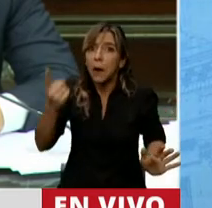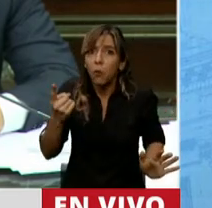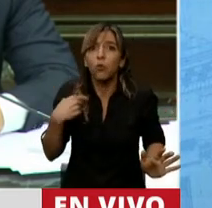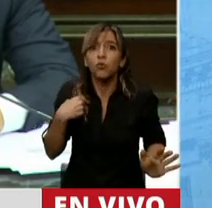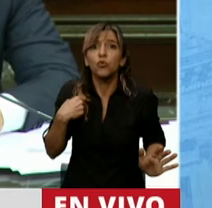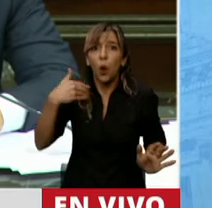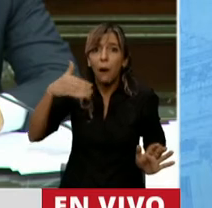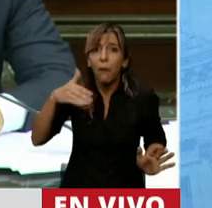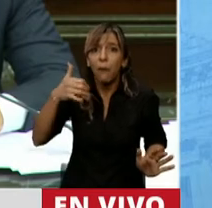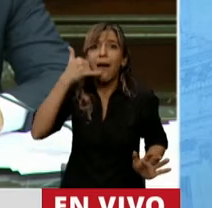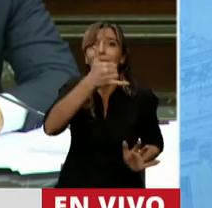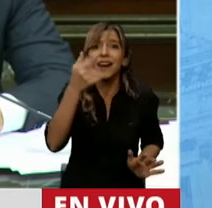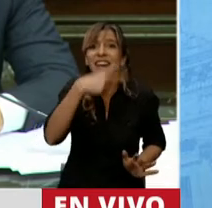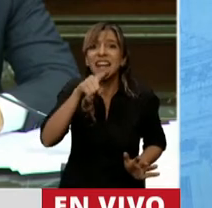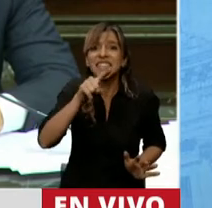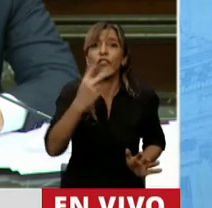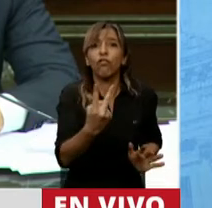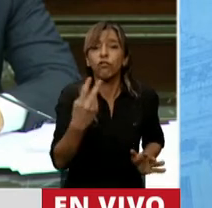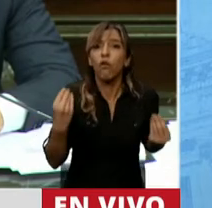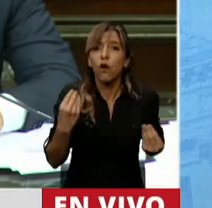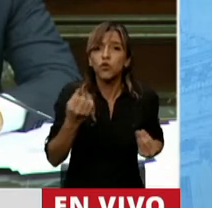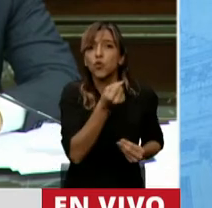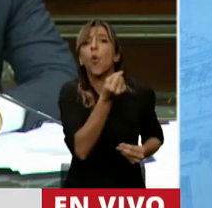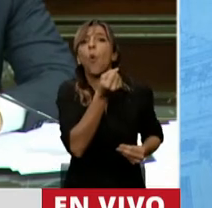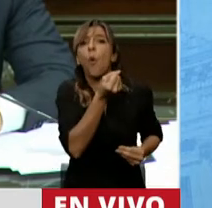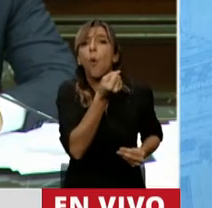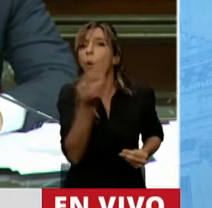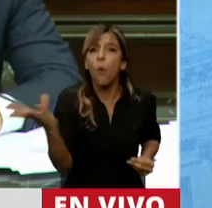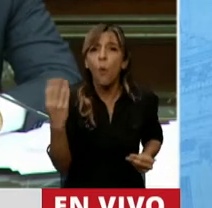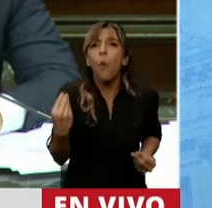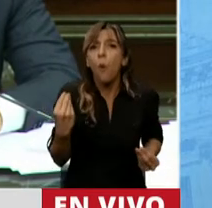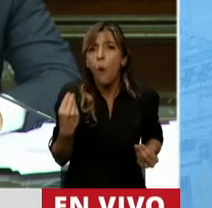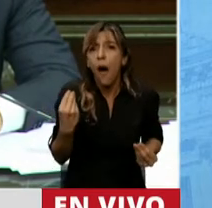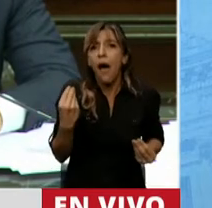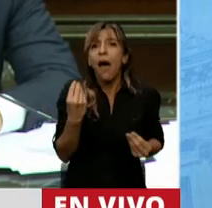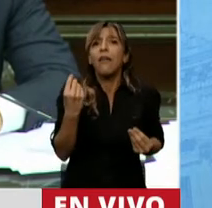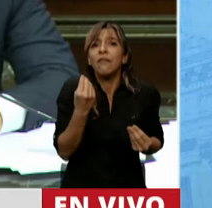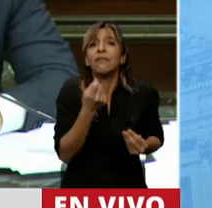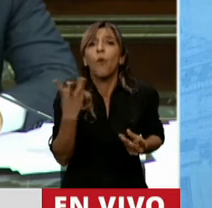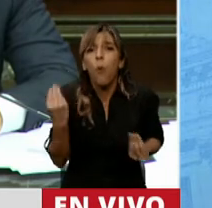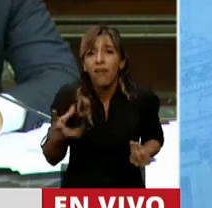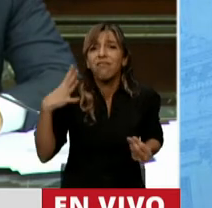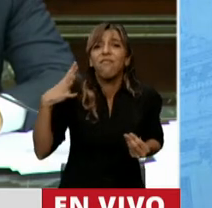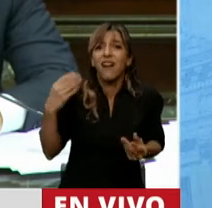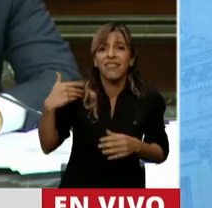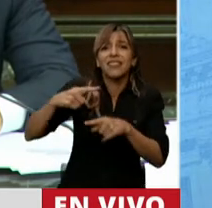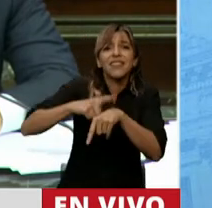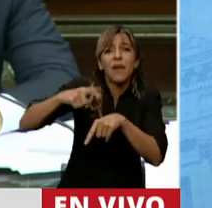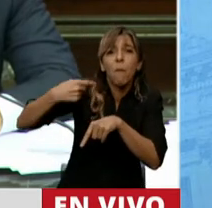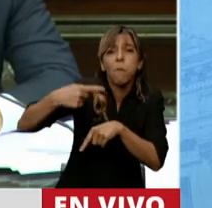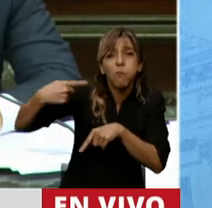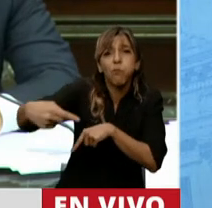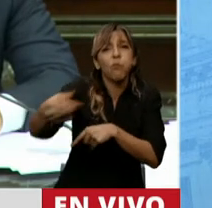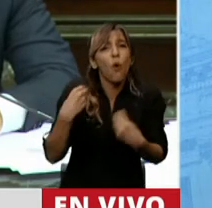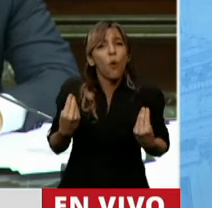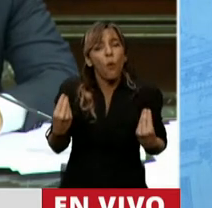el abuso o el maltrato infantil, sabiendo que la mayoría de los casos funcionan en el seno de las familias? Con lo difícil que es para